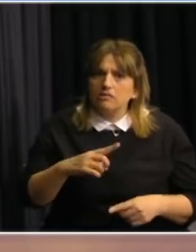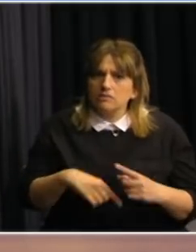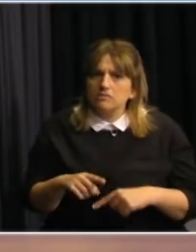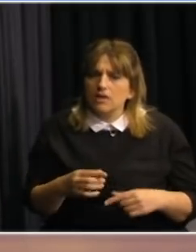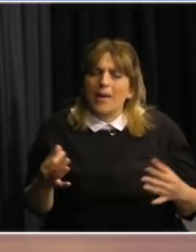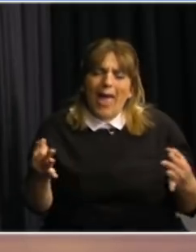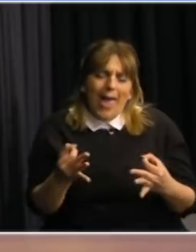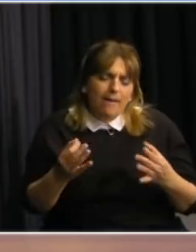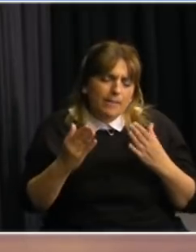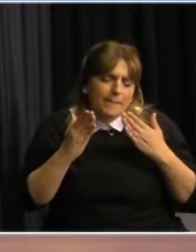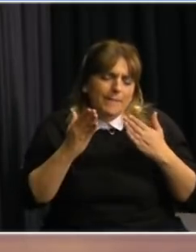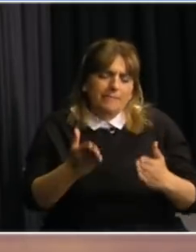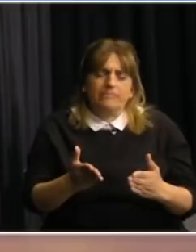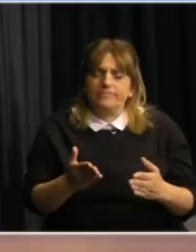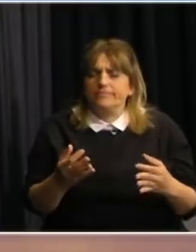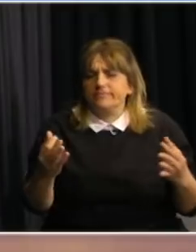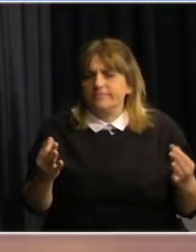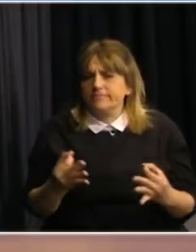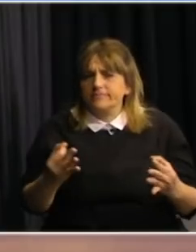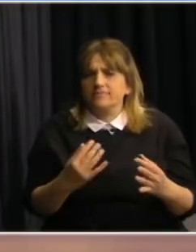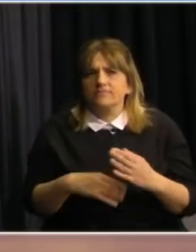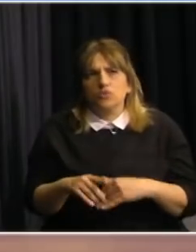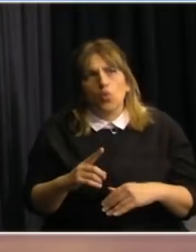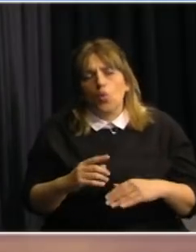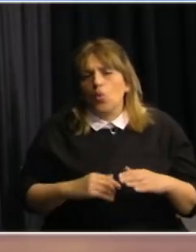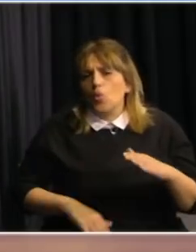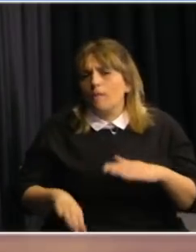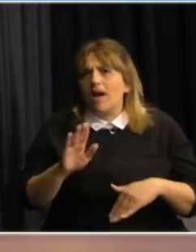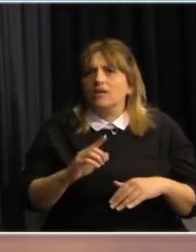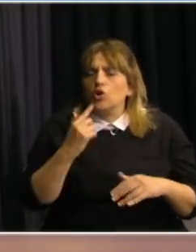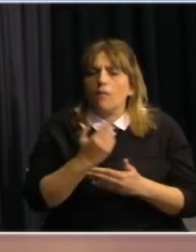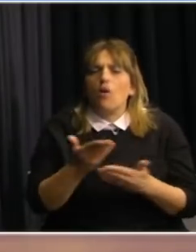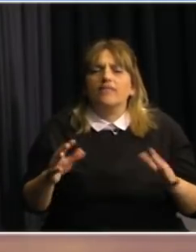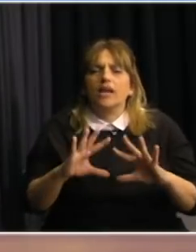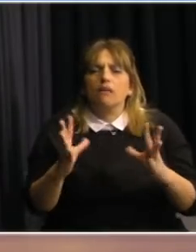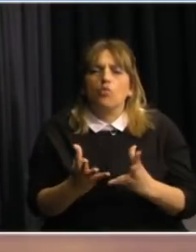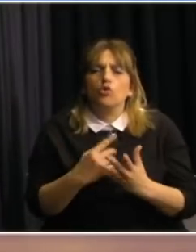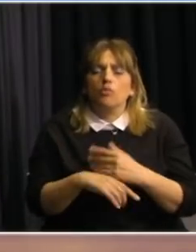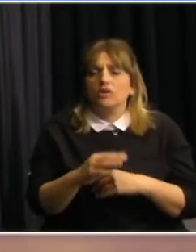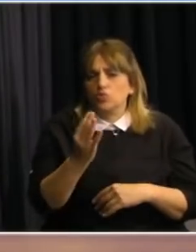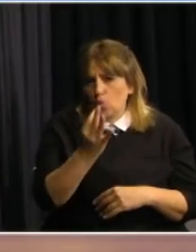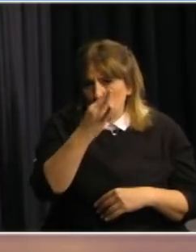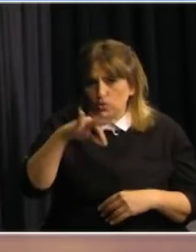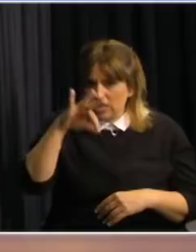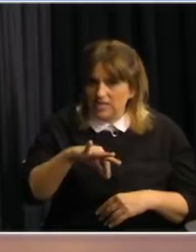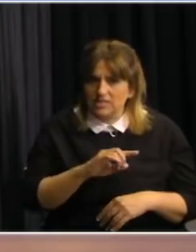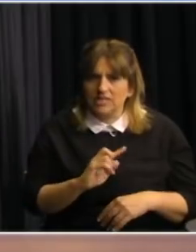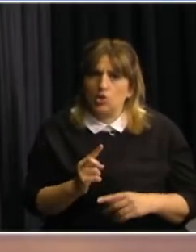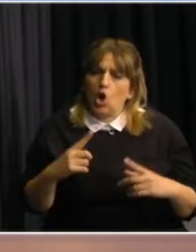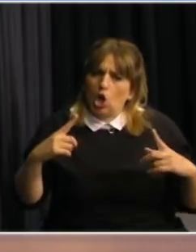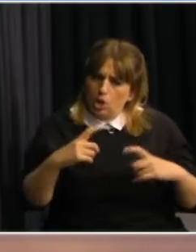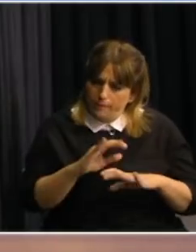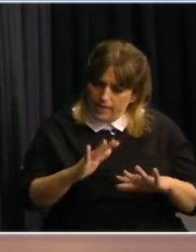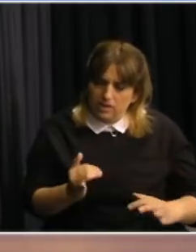altísima especificidad notoriamente en la escala más alta de lo que se ofrece en el mundo porque los test serológicos son complejos y